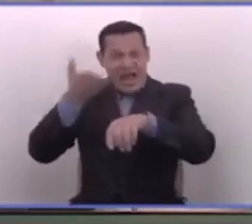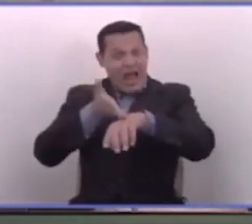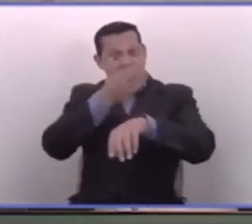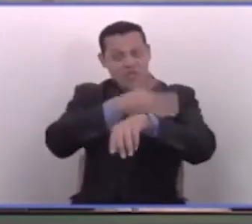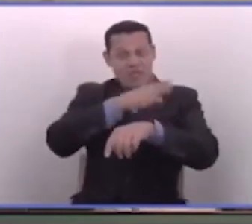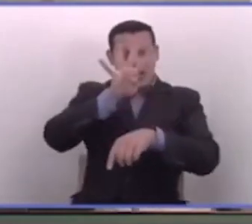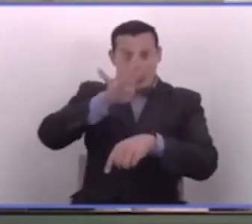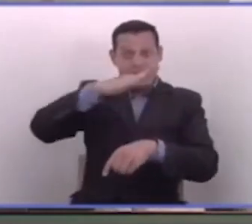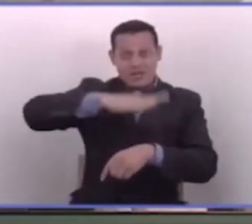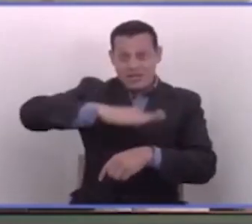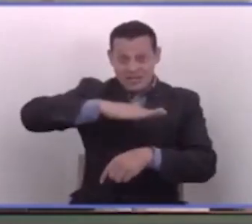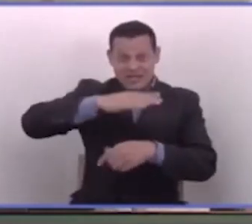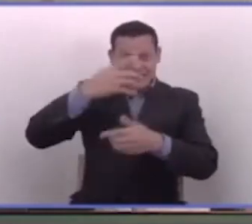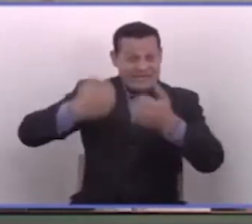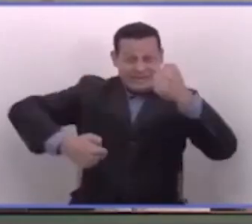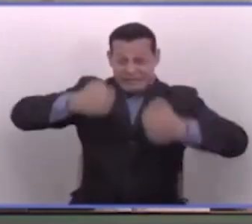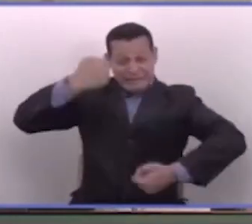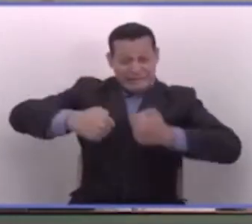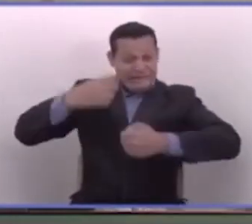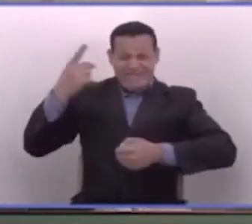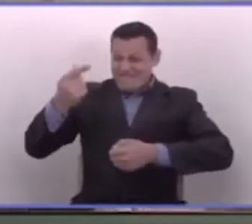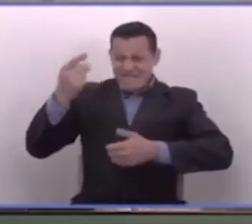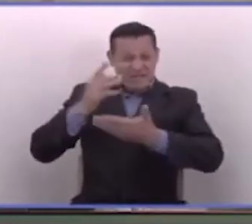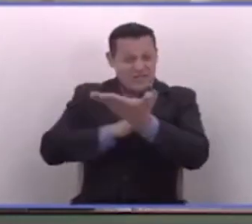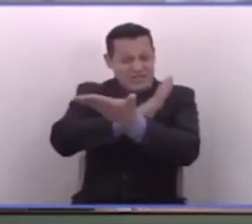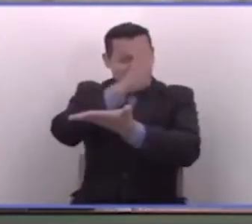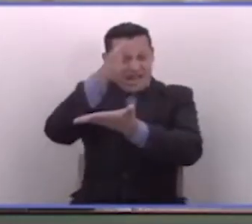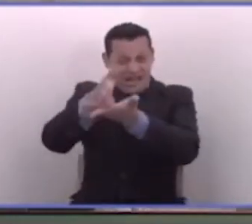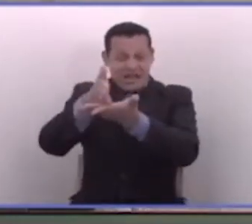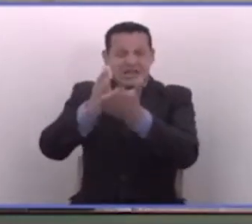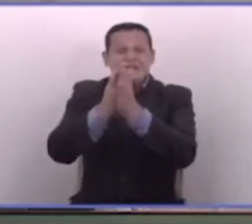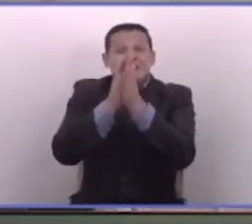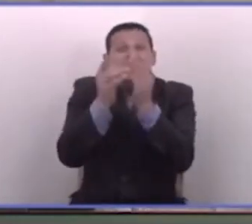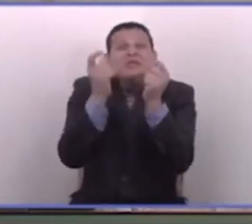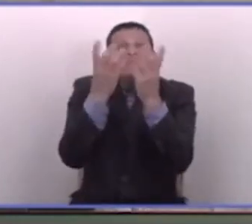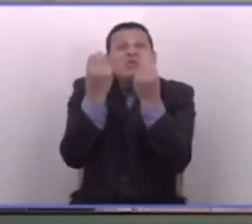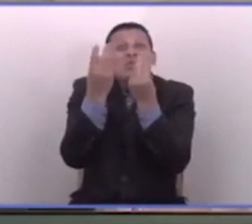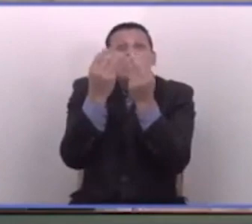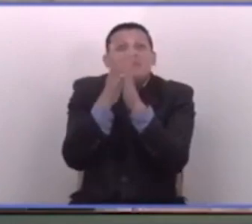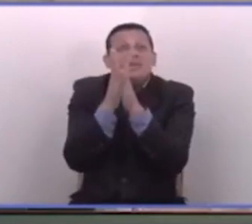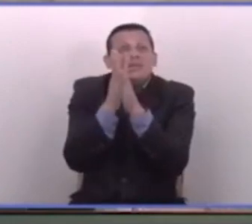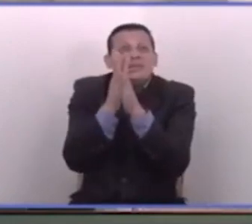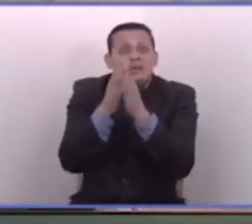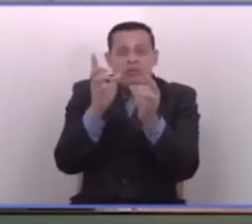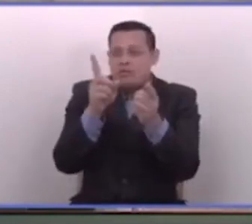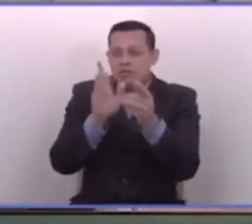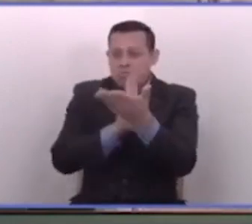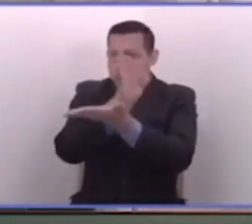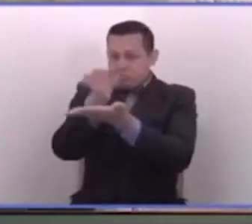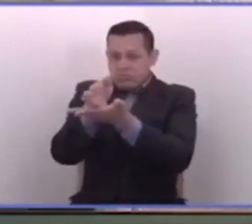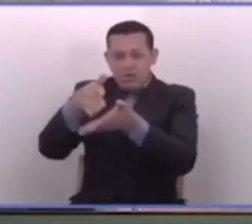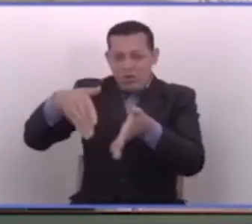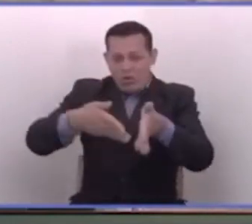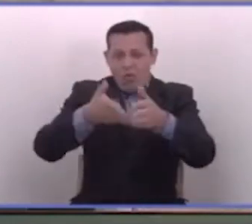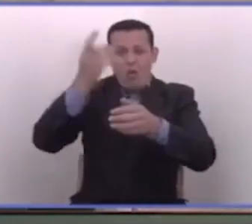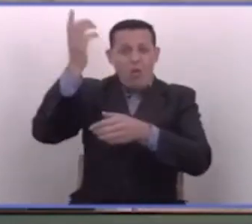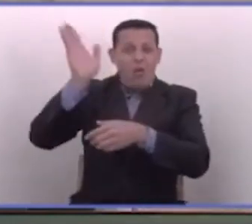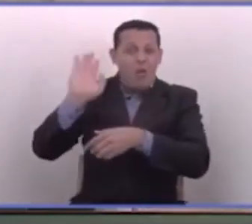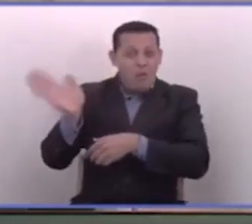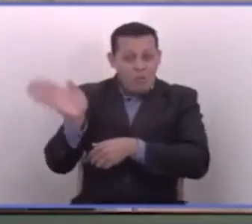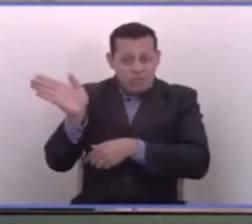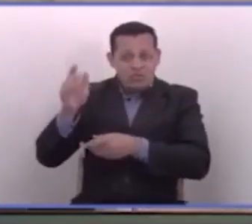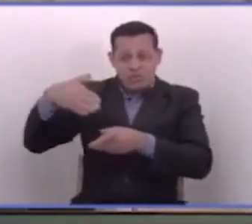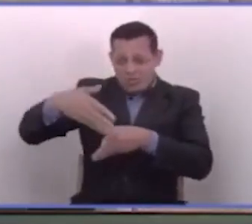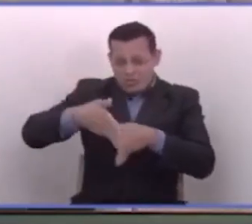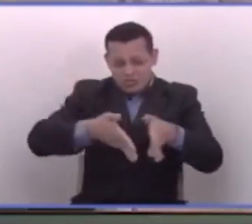4 de la tarde, salir corriendo y llegar orando para que no les suceda nada o en el transporte público o en el